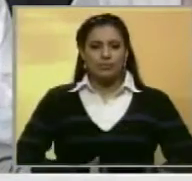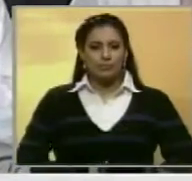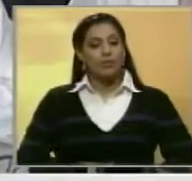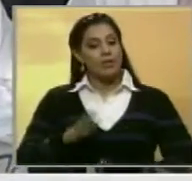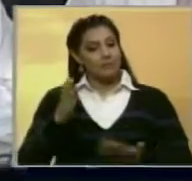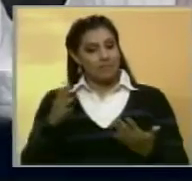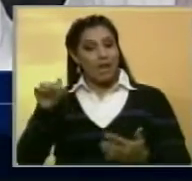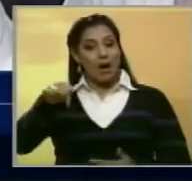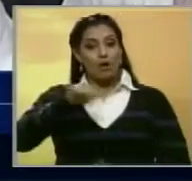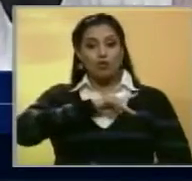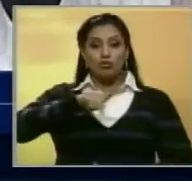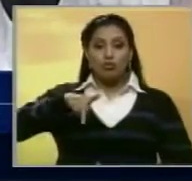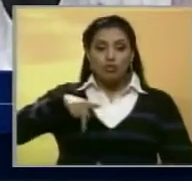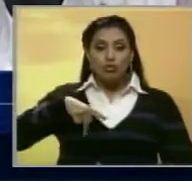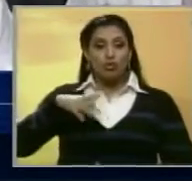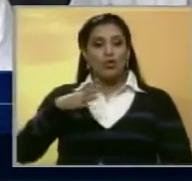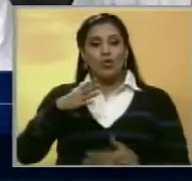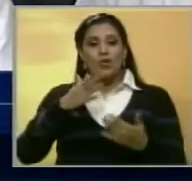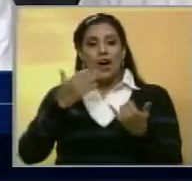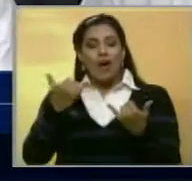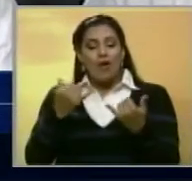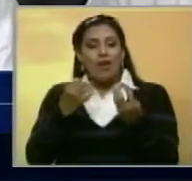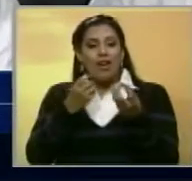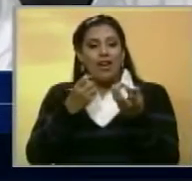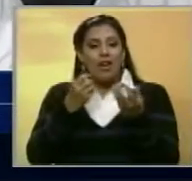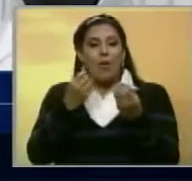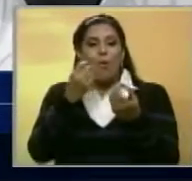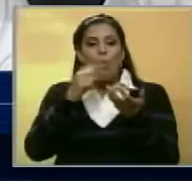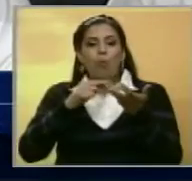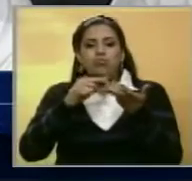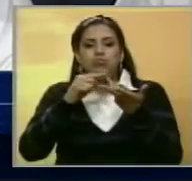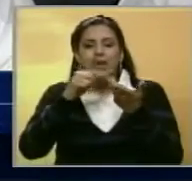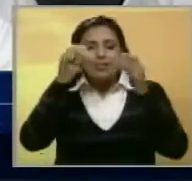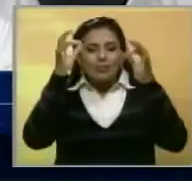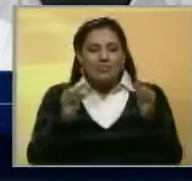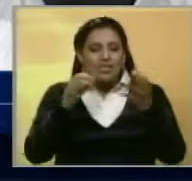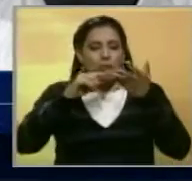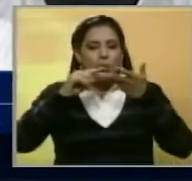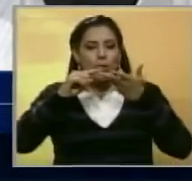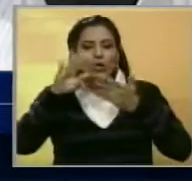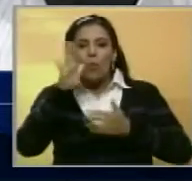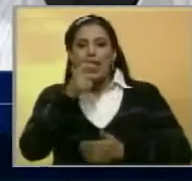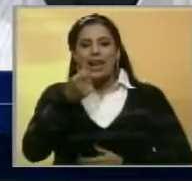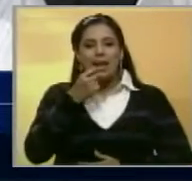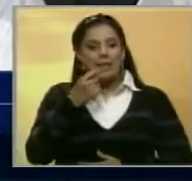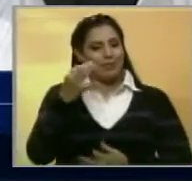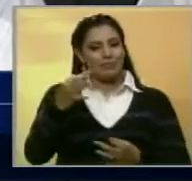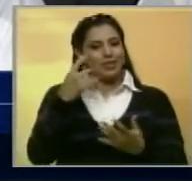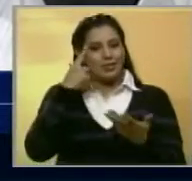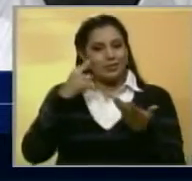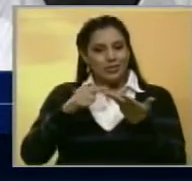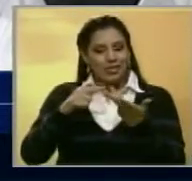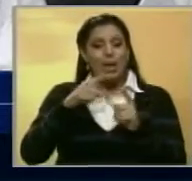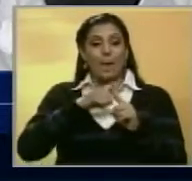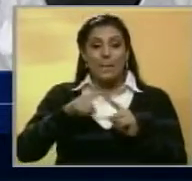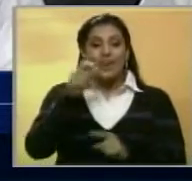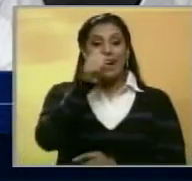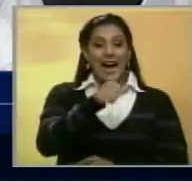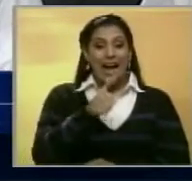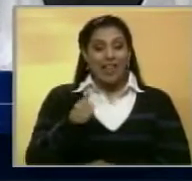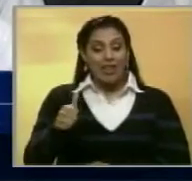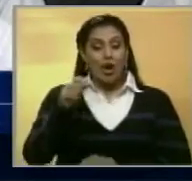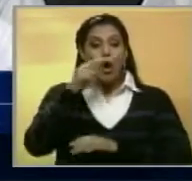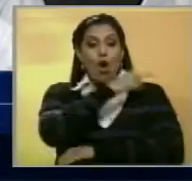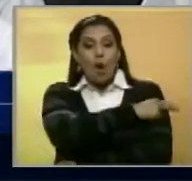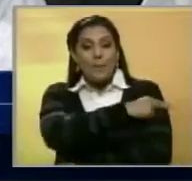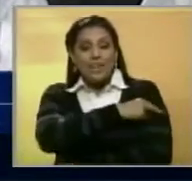Ahorita para nosotros no es posible dar cifras de muertes por falta de medicamentos. Lo cierto es que en cada hospital, y tenemos 300